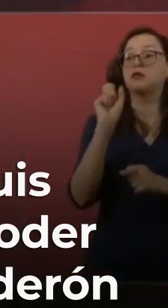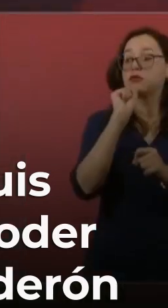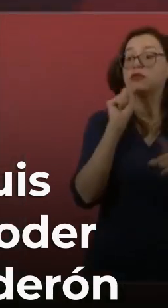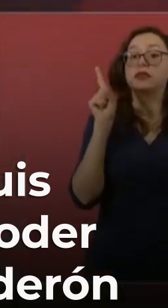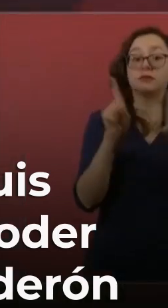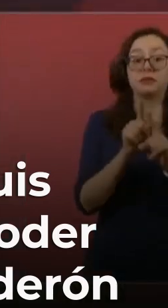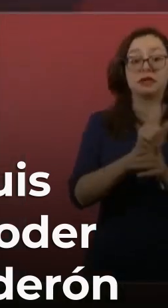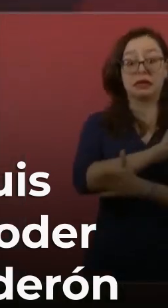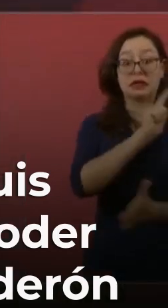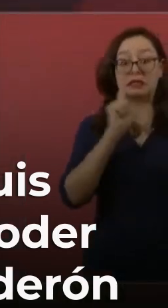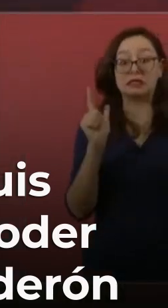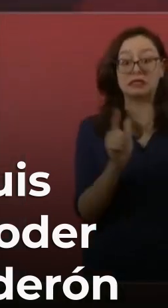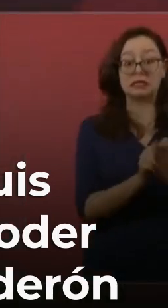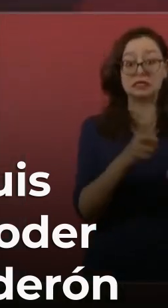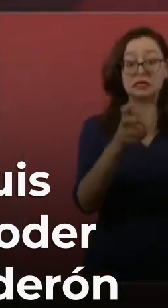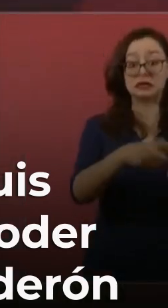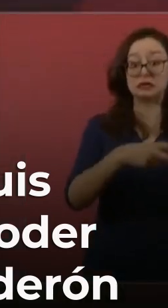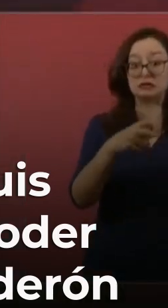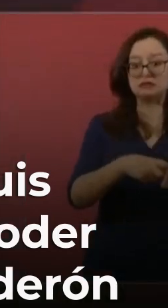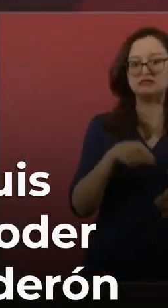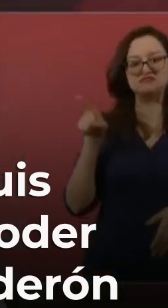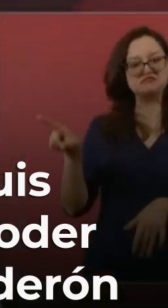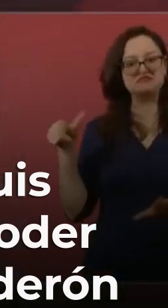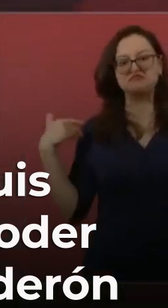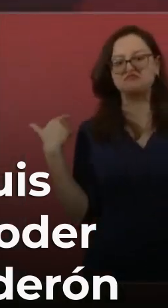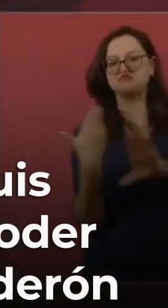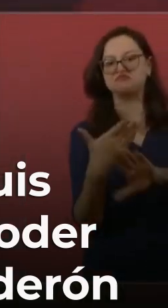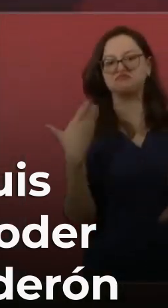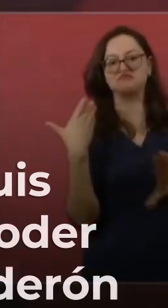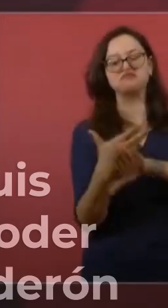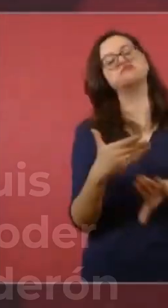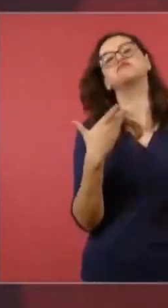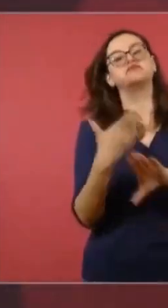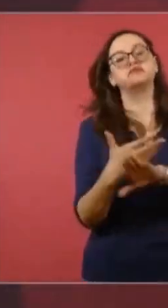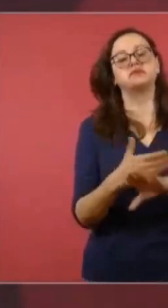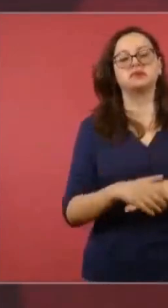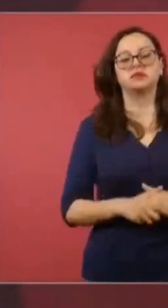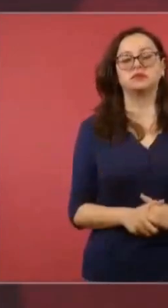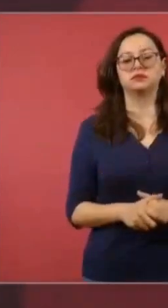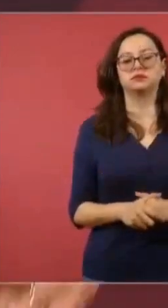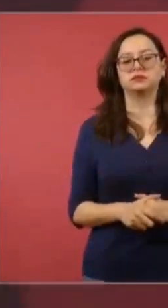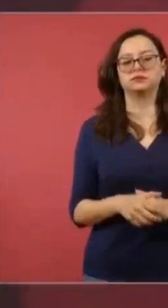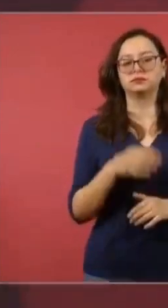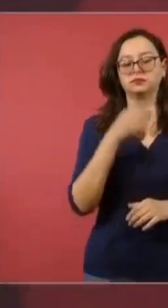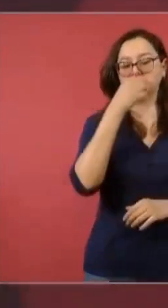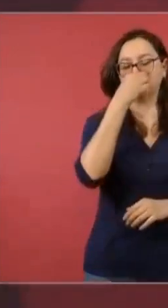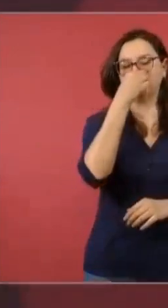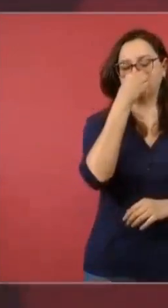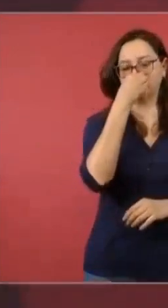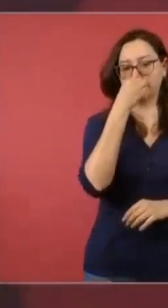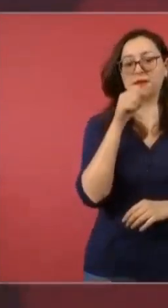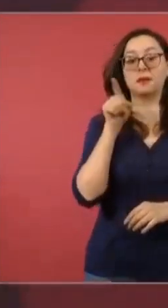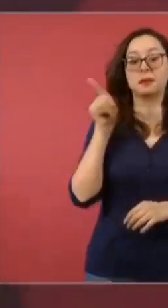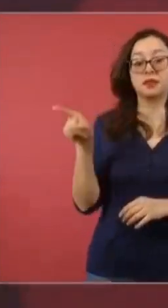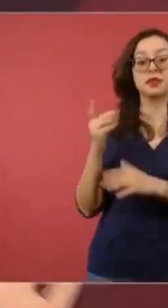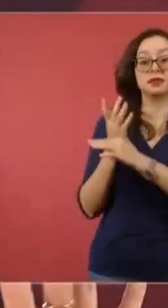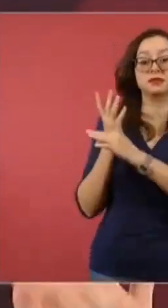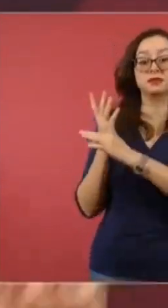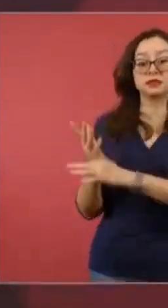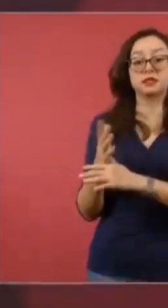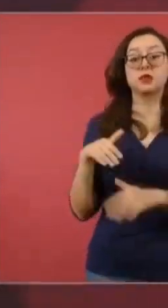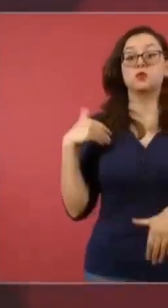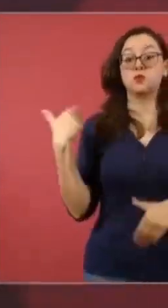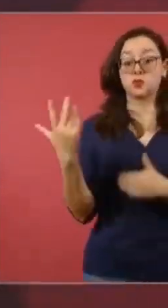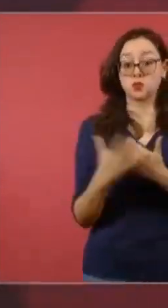El ministro reproduce la campaña de mentiras que va a someter a la Corte, dice él, mire, que va a someter a la Corte, dice